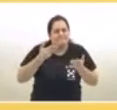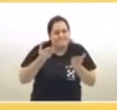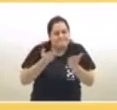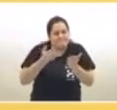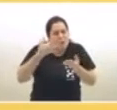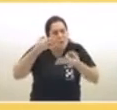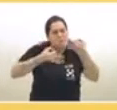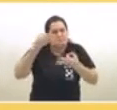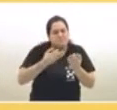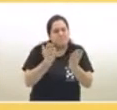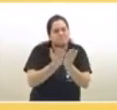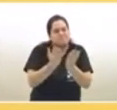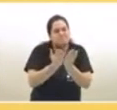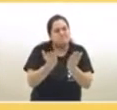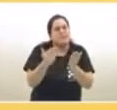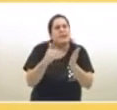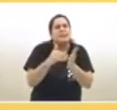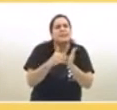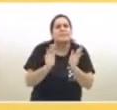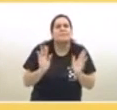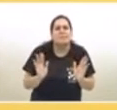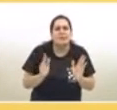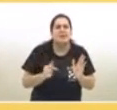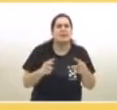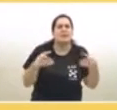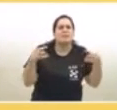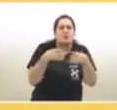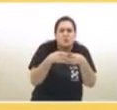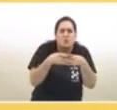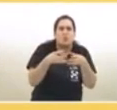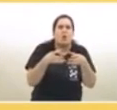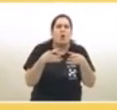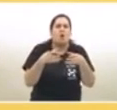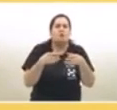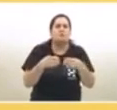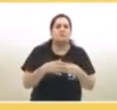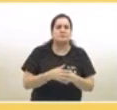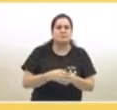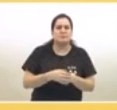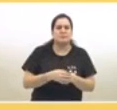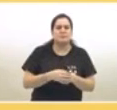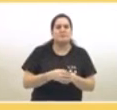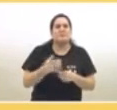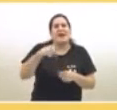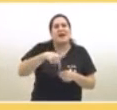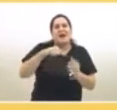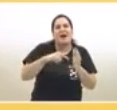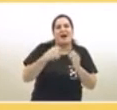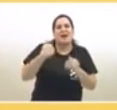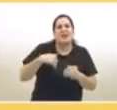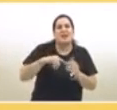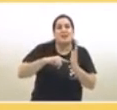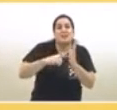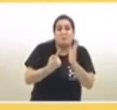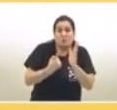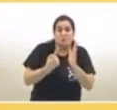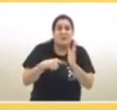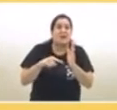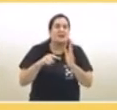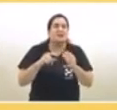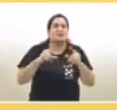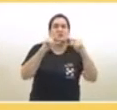valores de letalidad de la ciudad de Buenos Aires son un poco inferiores a la realidad de otros países del mundo, sobre todo a las tasas europeas.